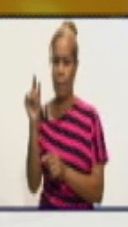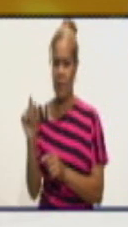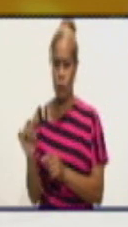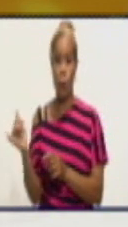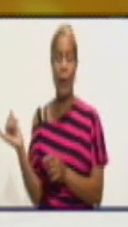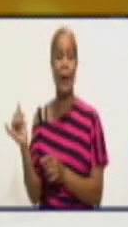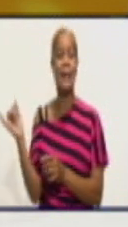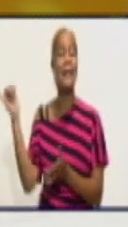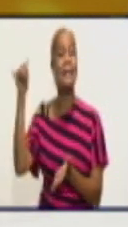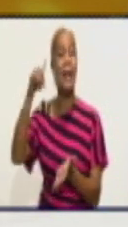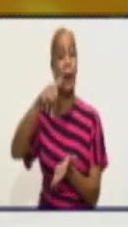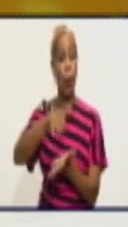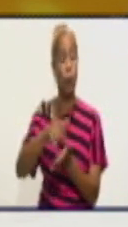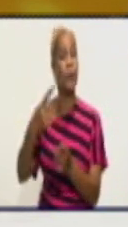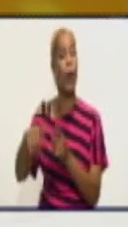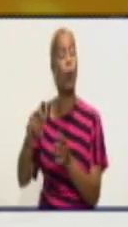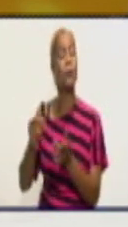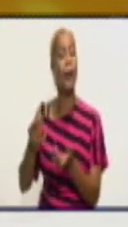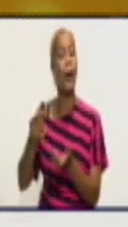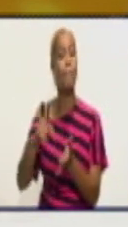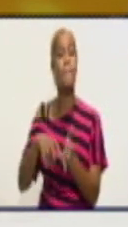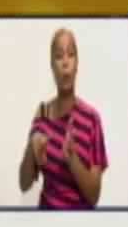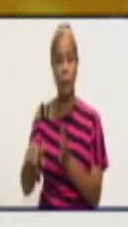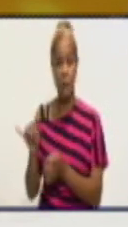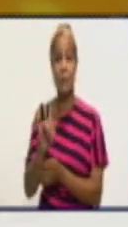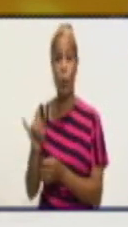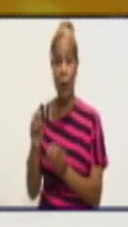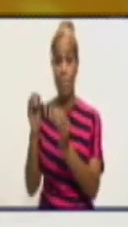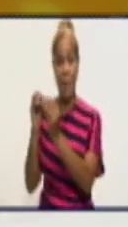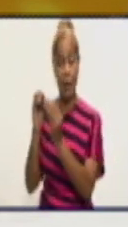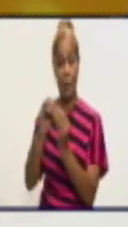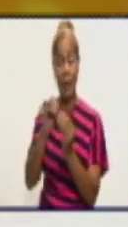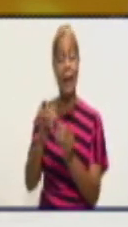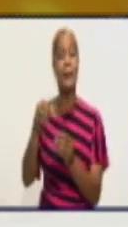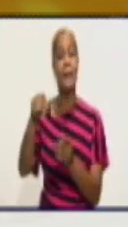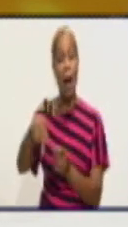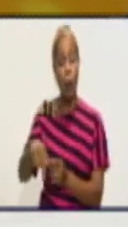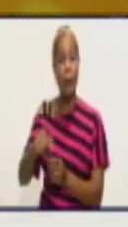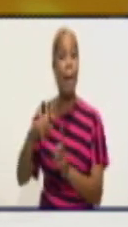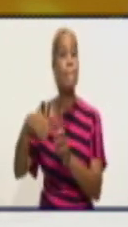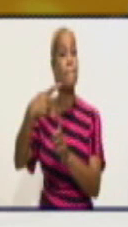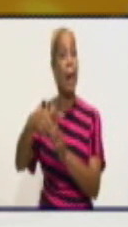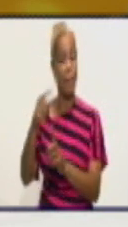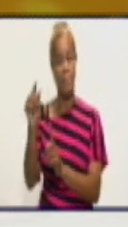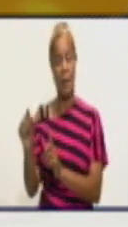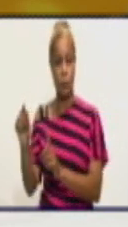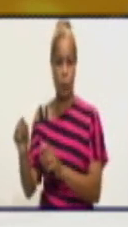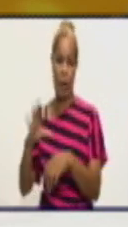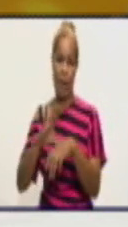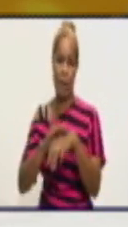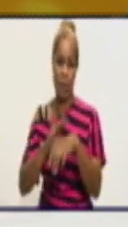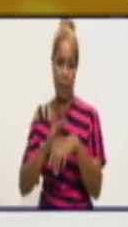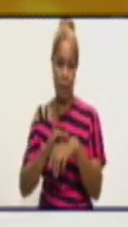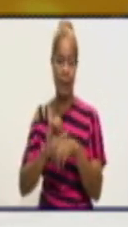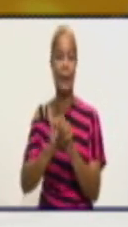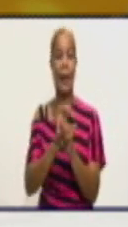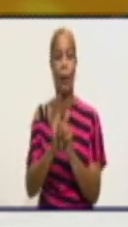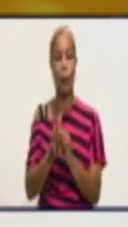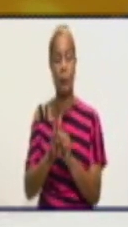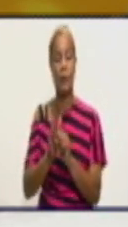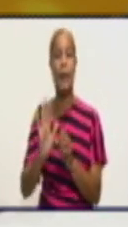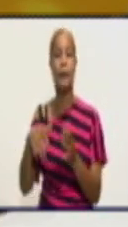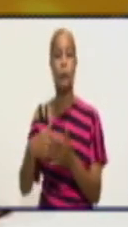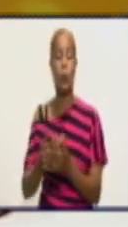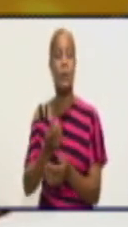de otra provincia, pero ahí precisamente nos descuidamos como precisamente la población,